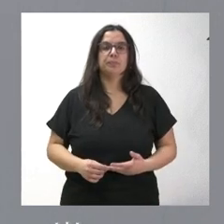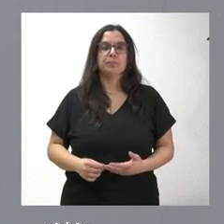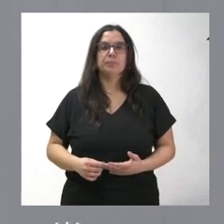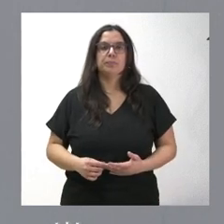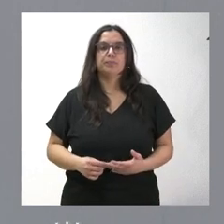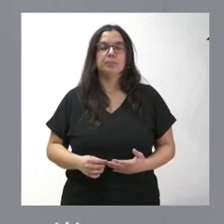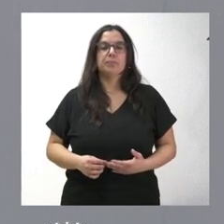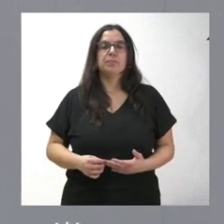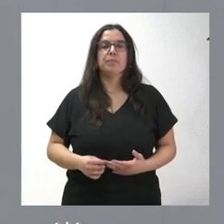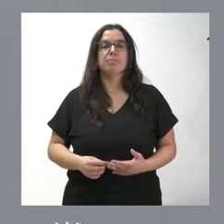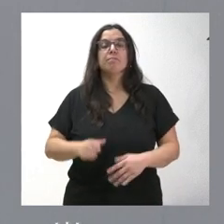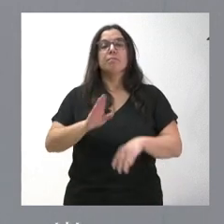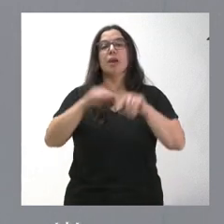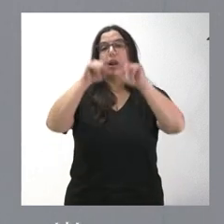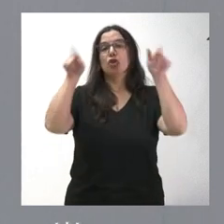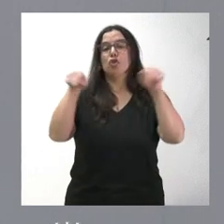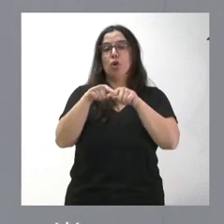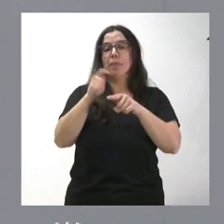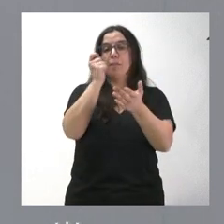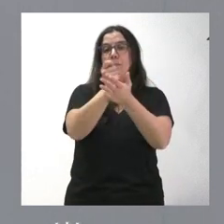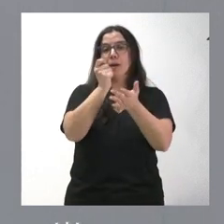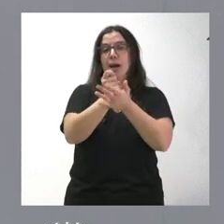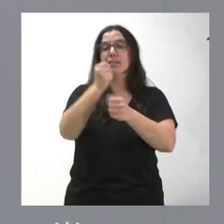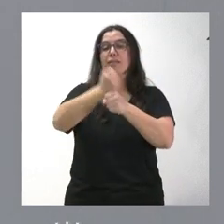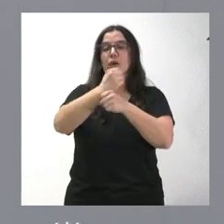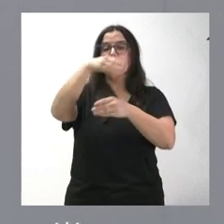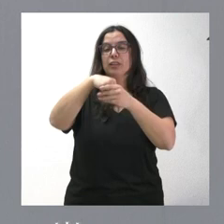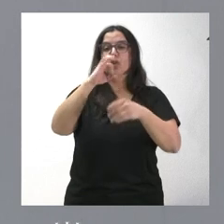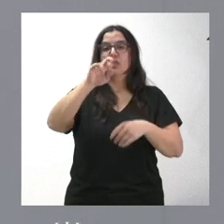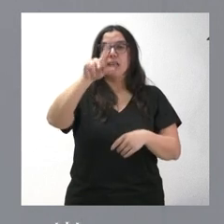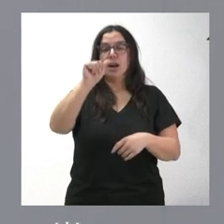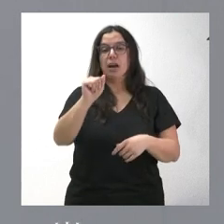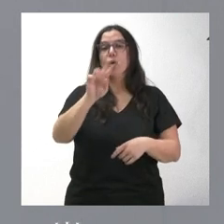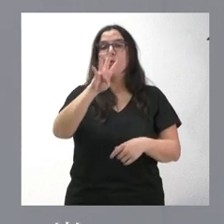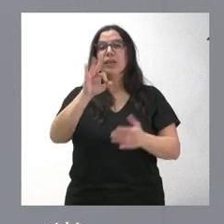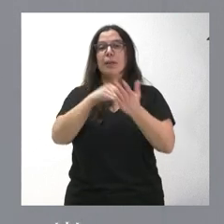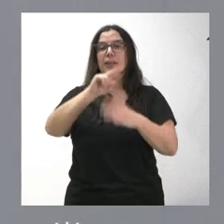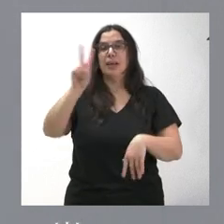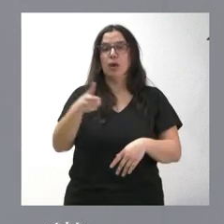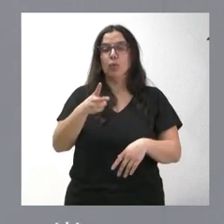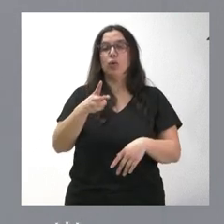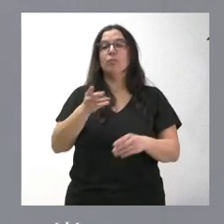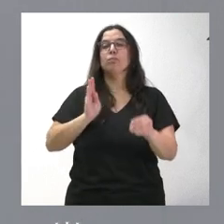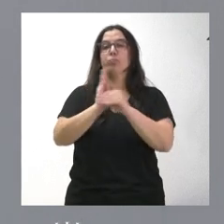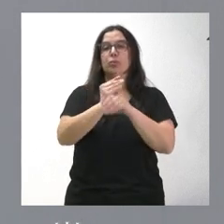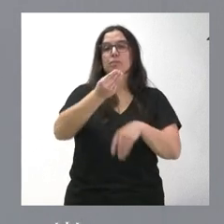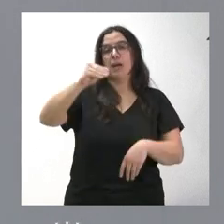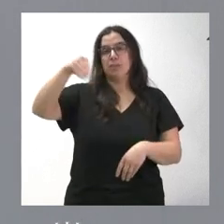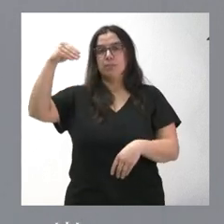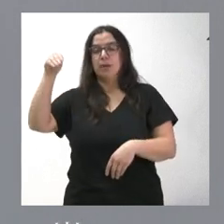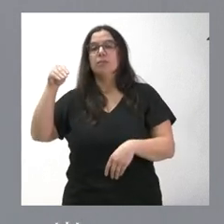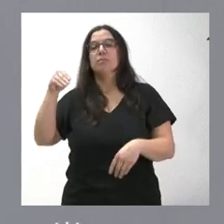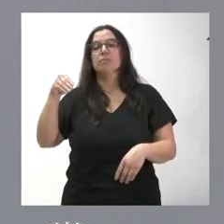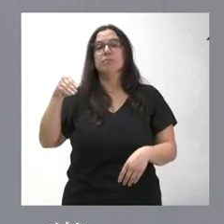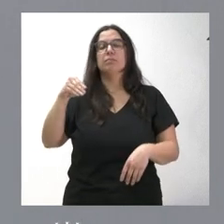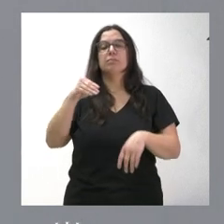Para el pago de las nóminas de los trabajadores del SERLA, 40.000 euros de cantidades adicionales han autorizado para aportación